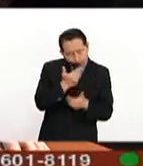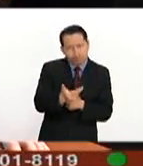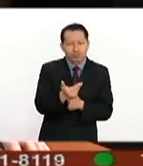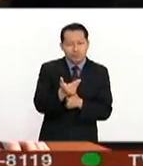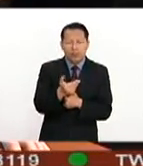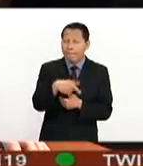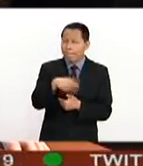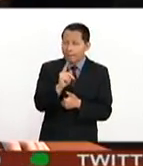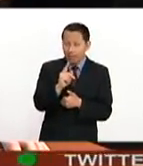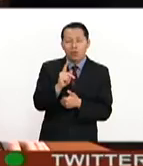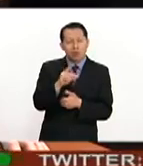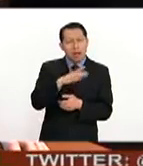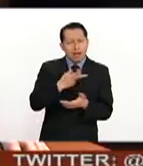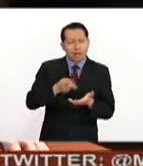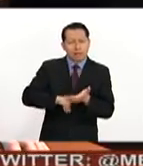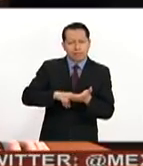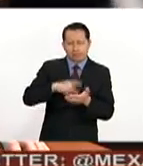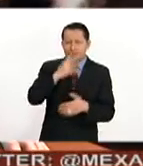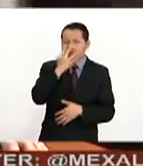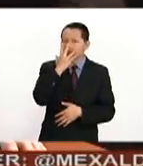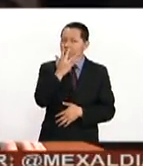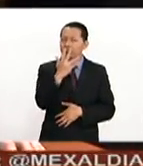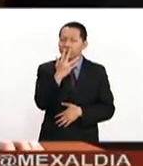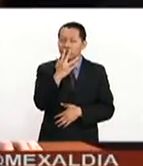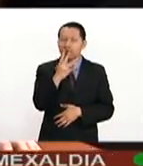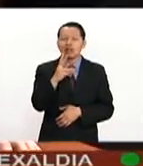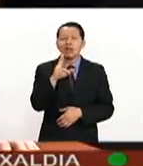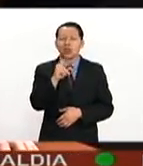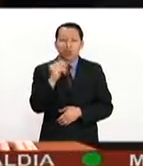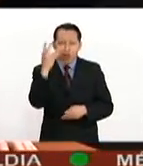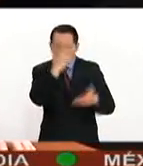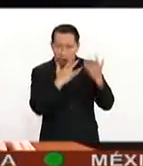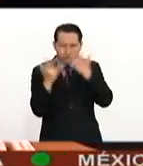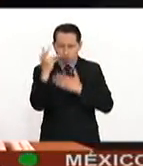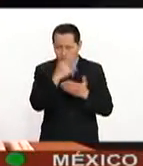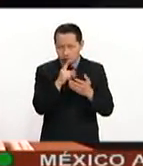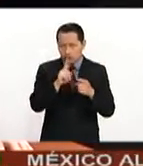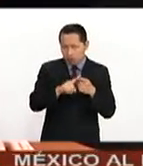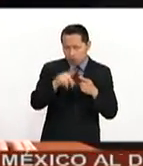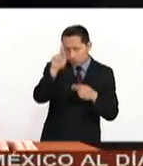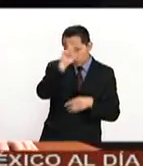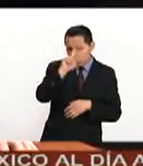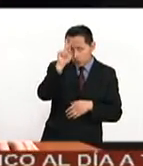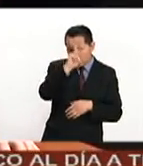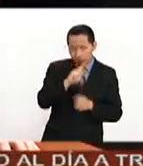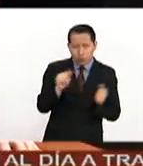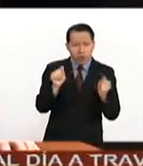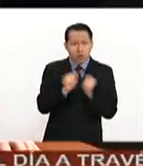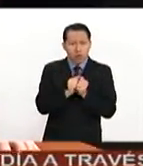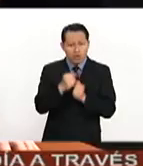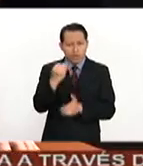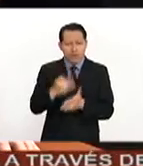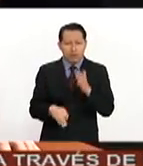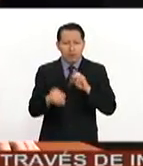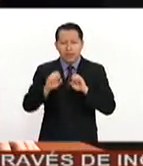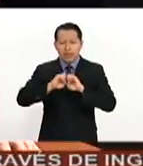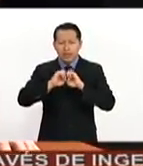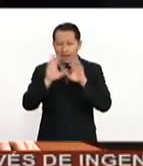Que no se confunda la prudencia con falta de claridad.